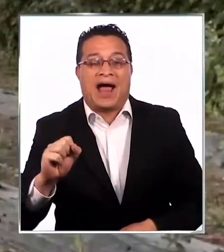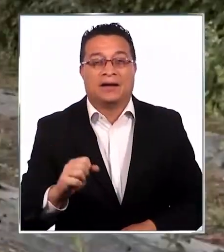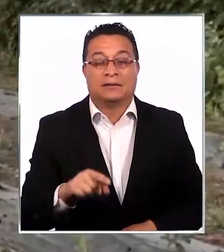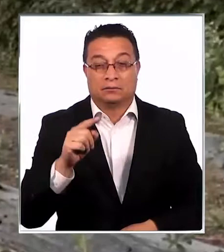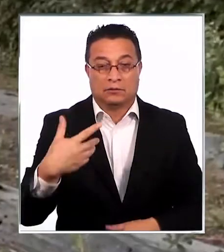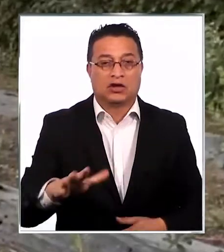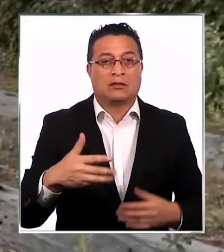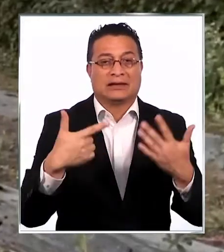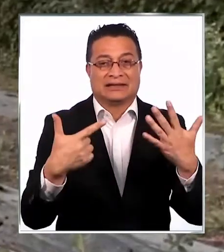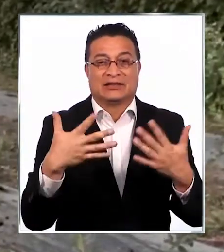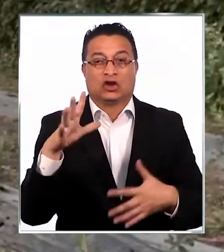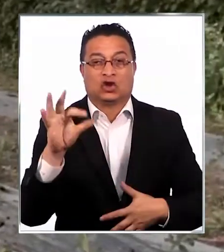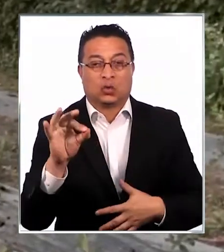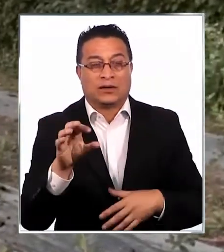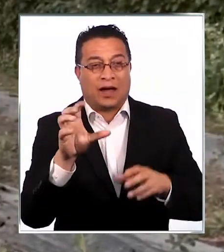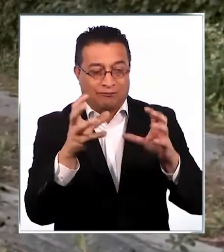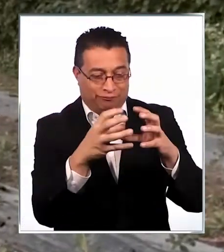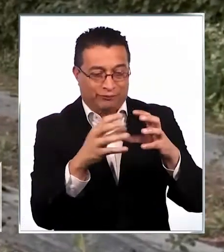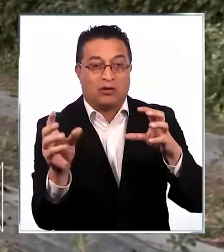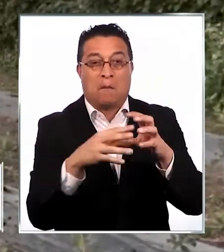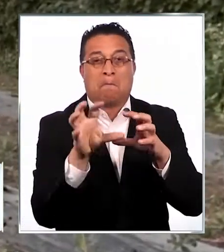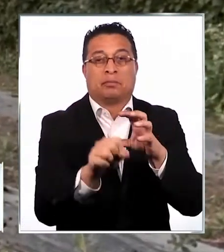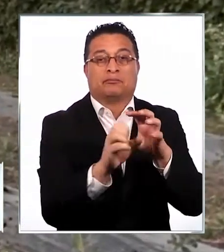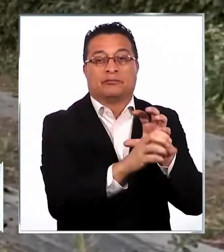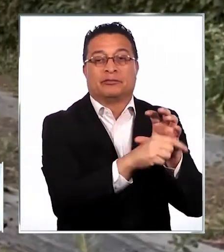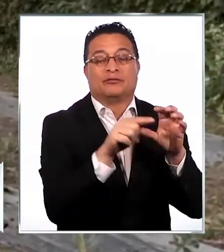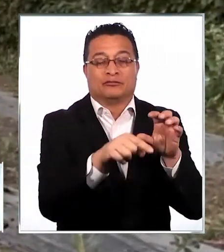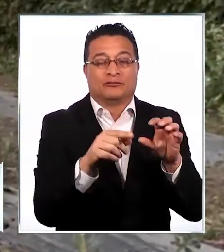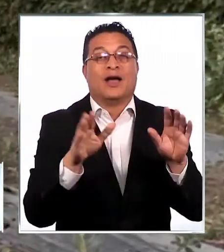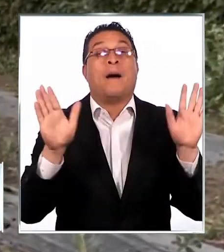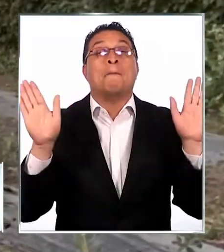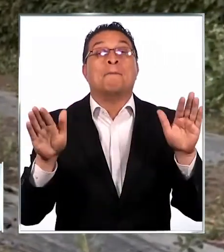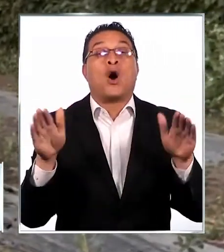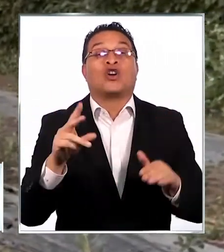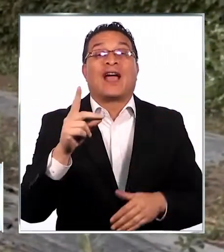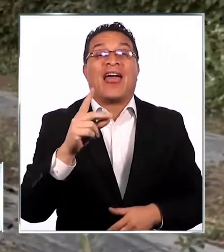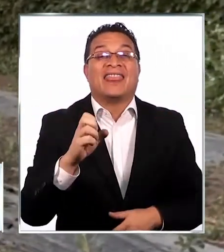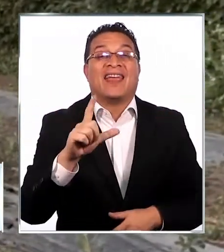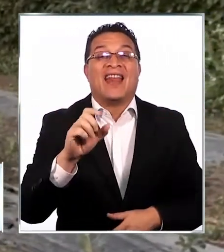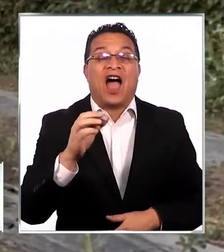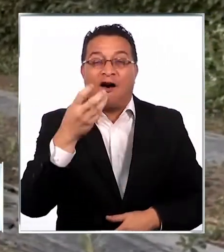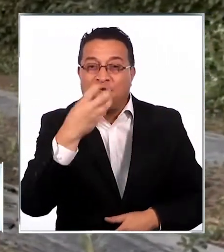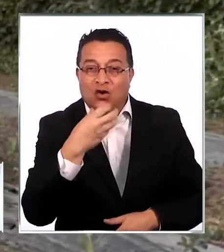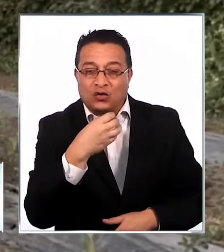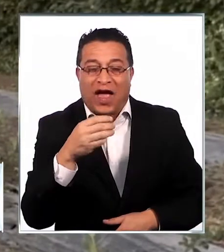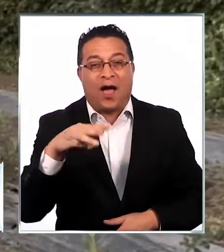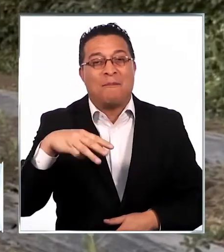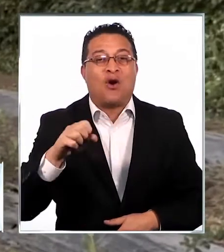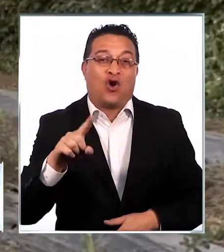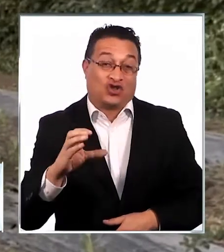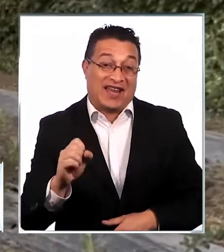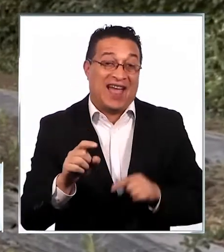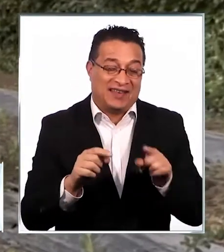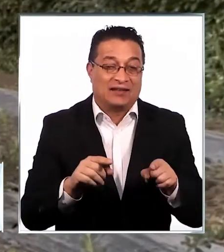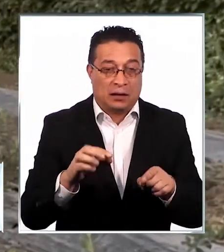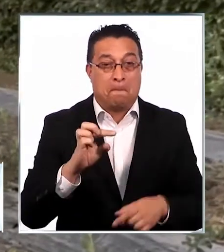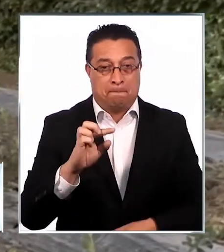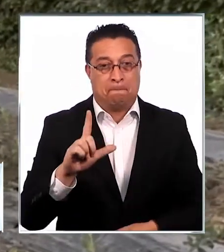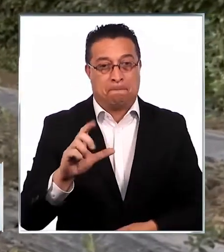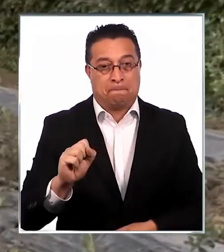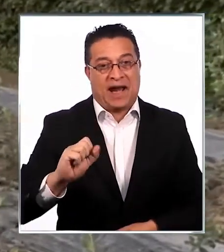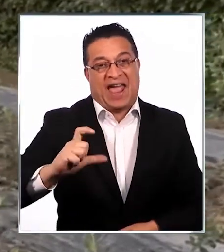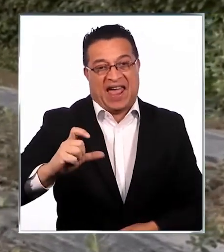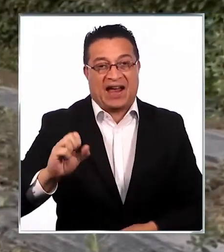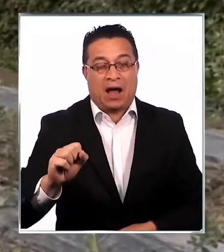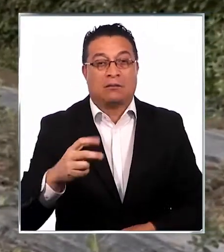trampas para hacer el control de la drosófila Suzuki o mosca de alas manchadas. Es una plaga que está